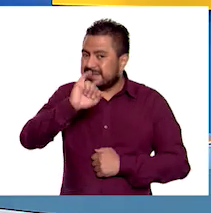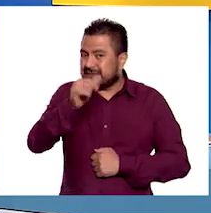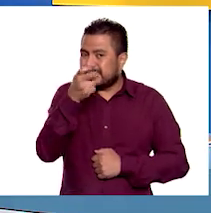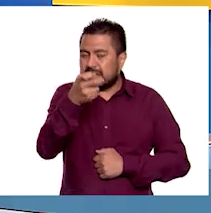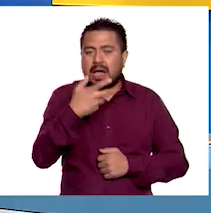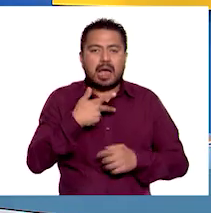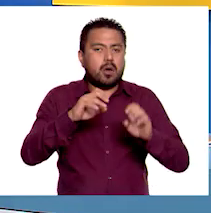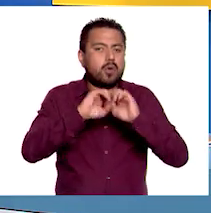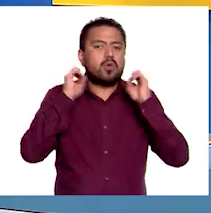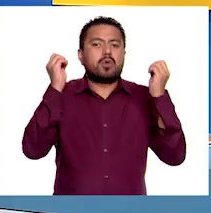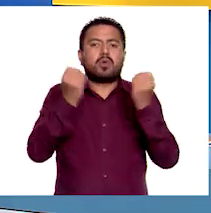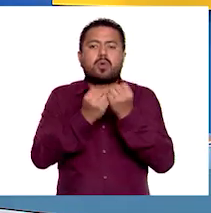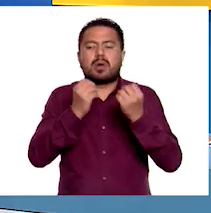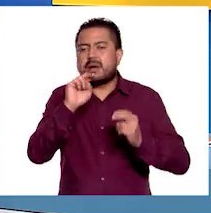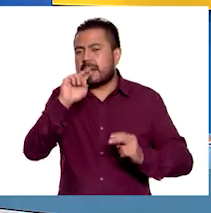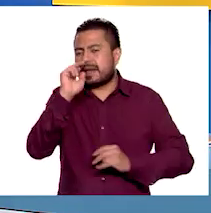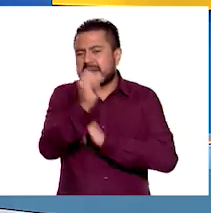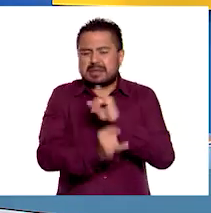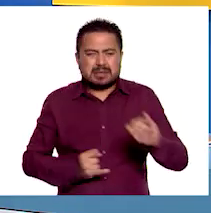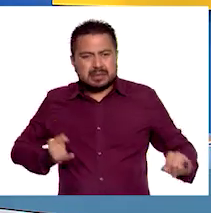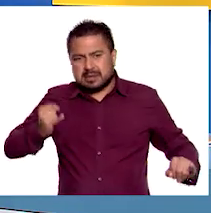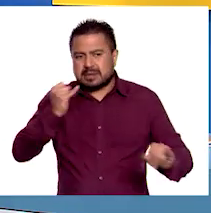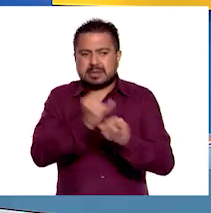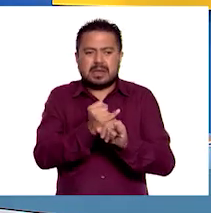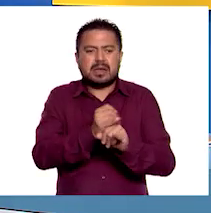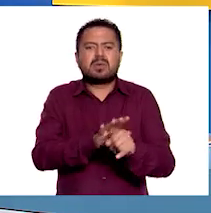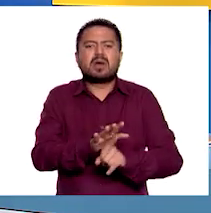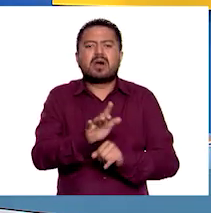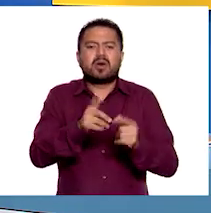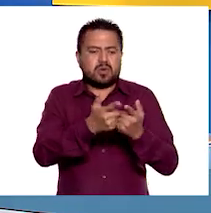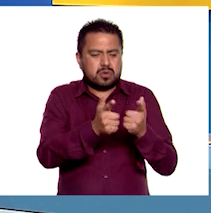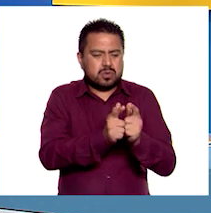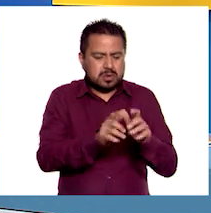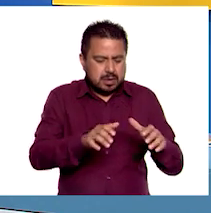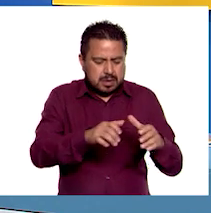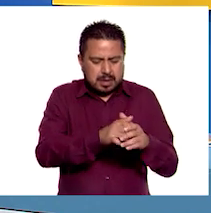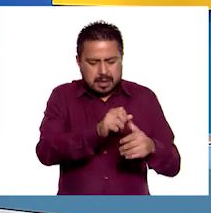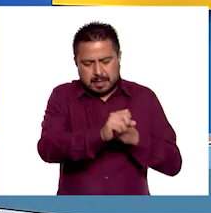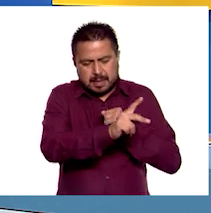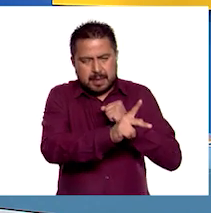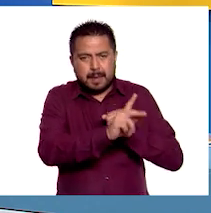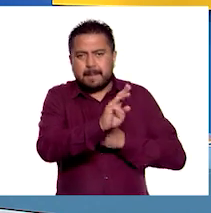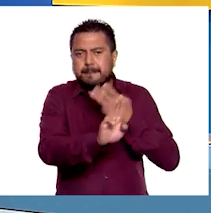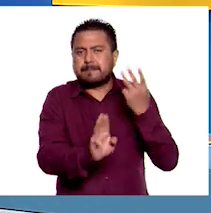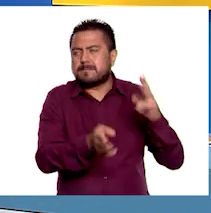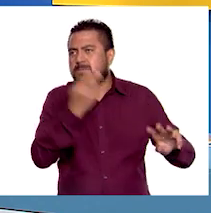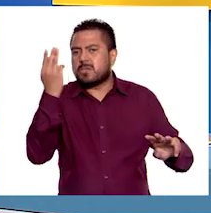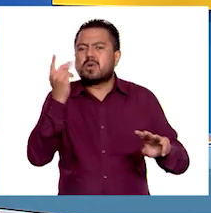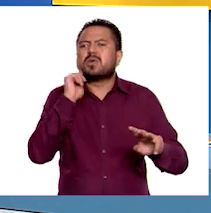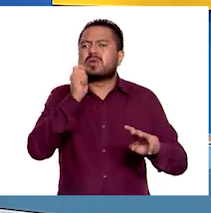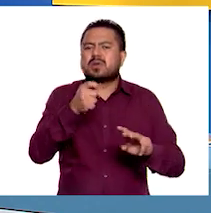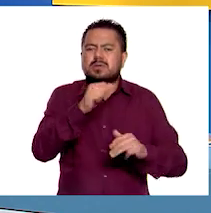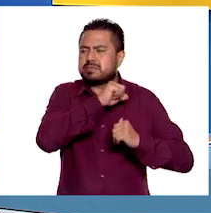Hay un organismo a nivel internacional que agrupa a la mayoría de los países del mundo que es el encargado de